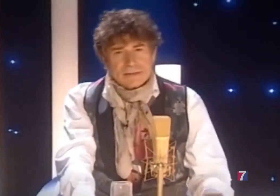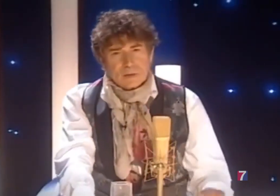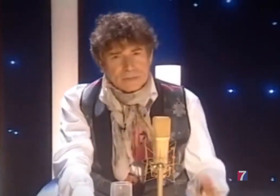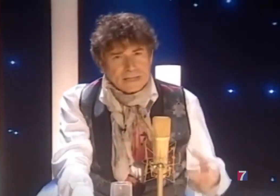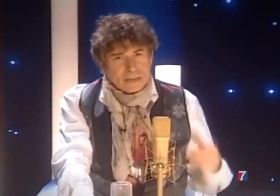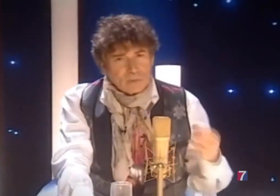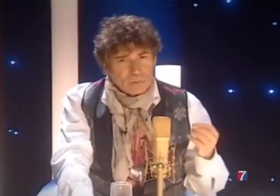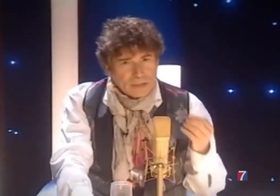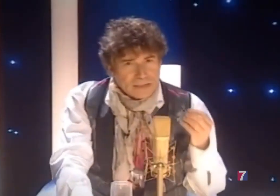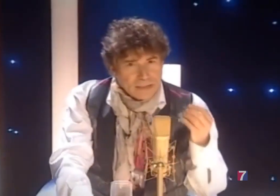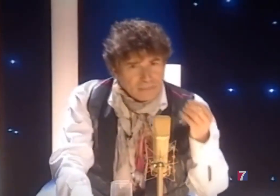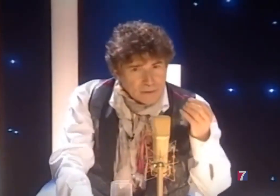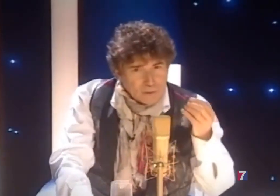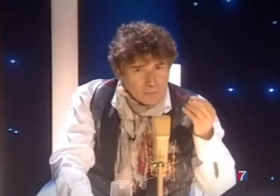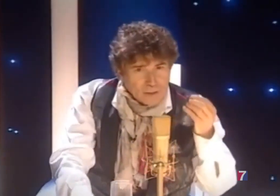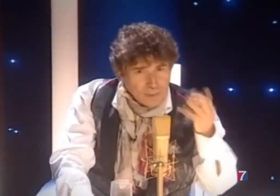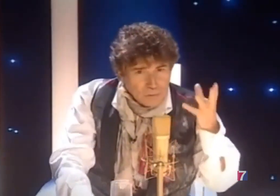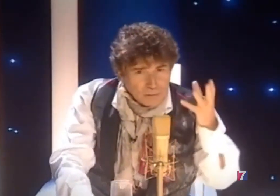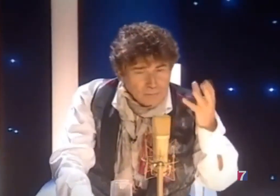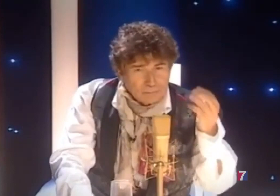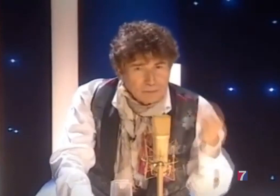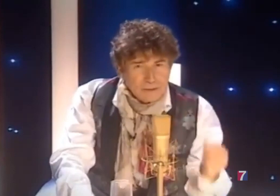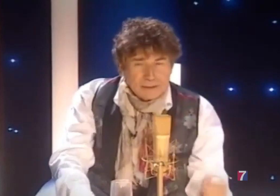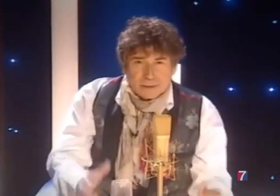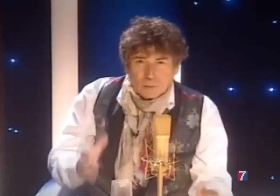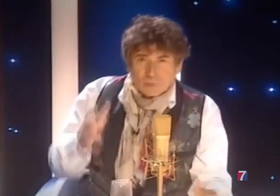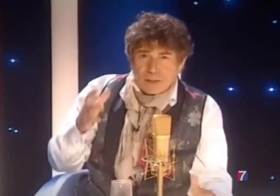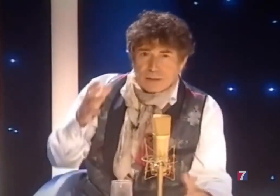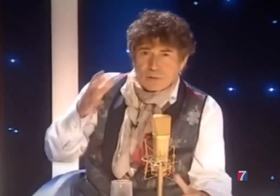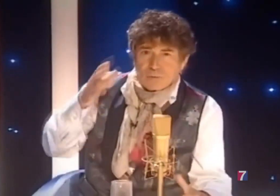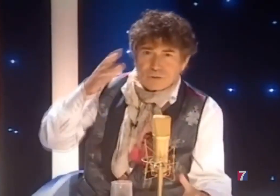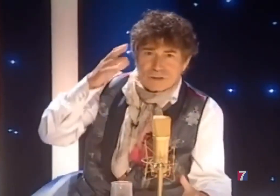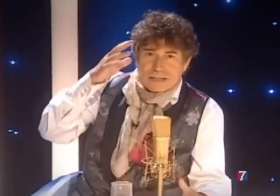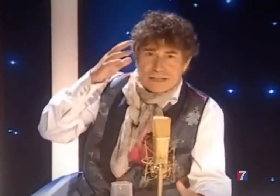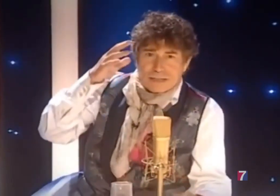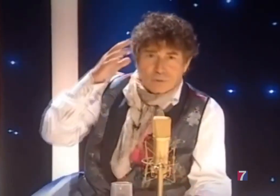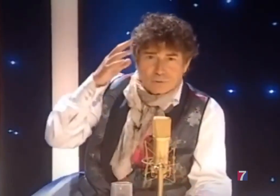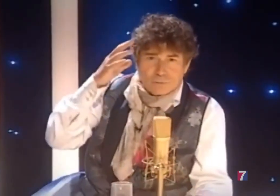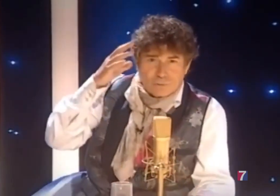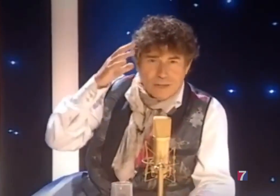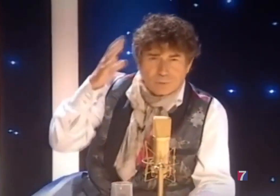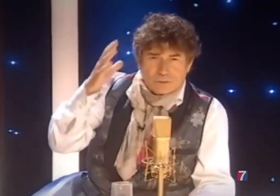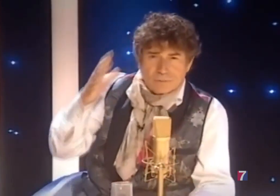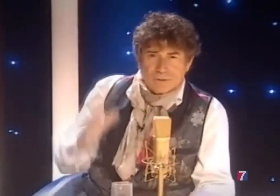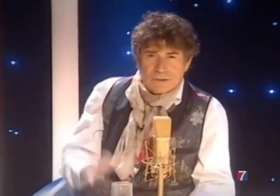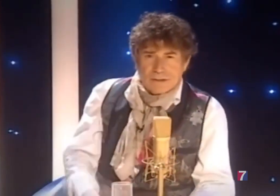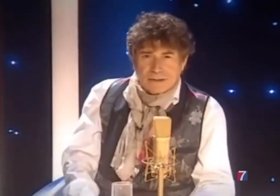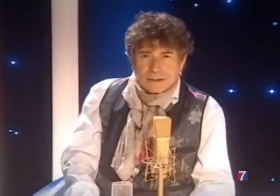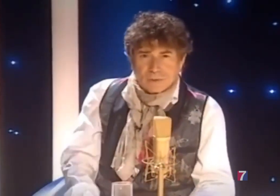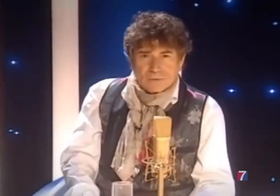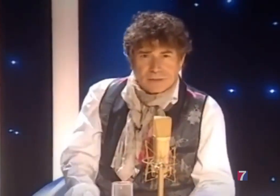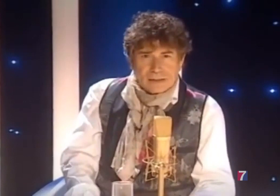quiero besar como si cada beso fuera el último quiero gozar como si cada gozo fuera el último